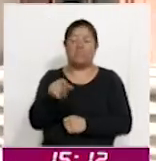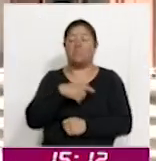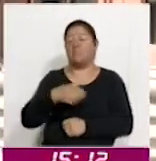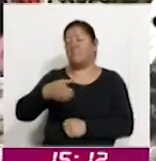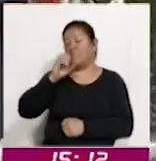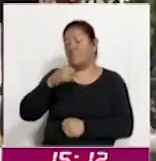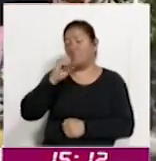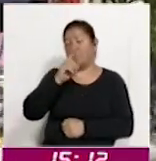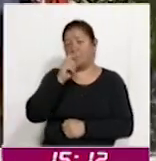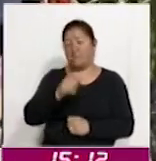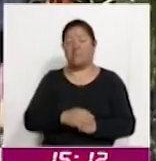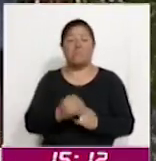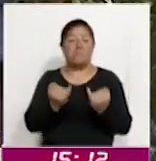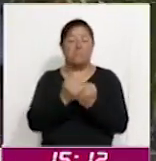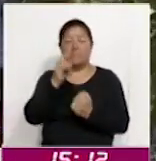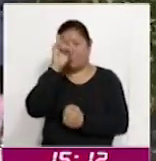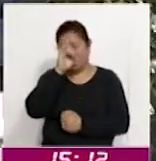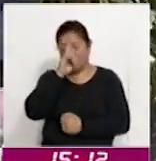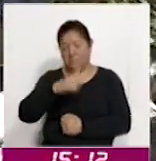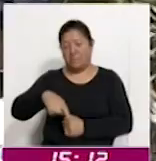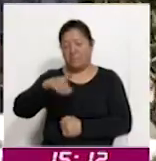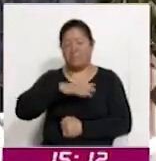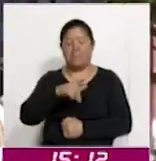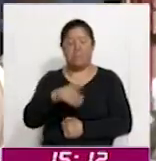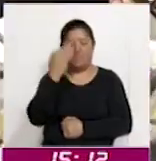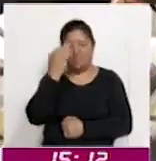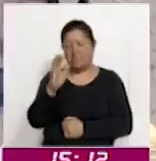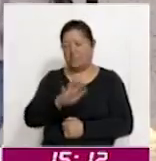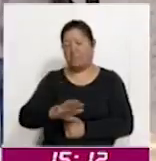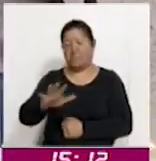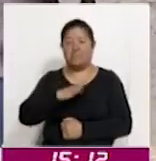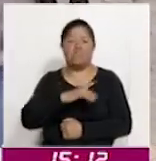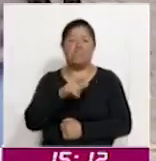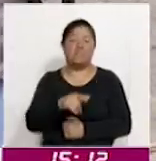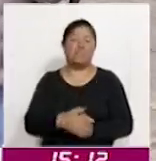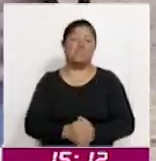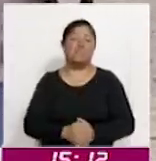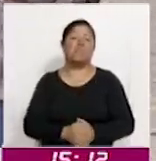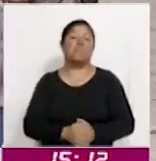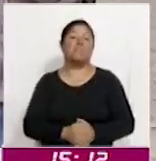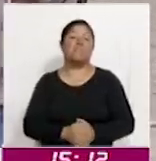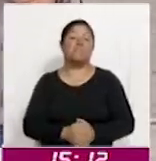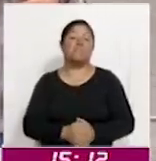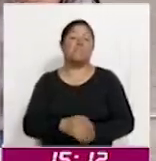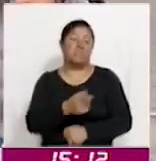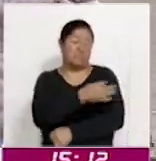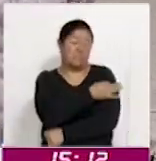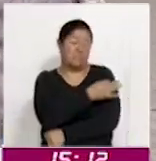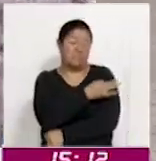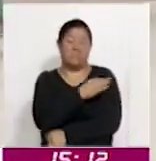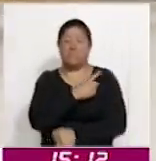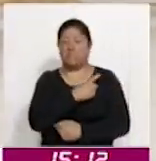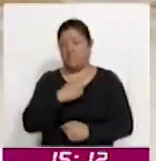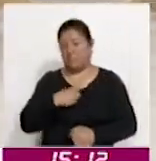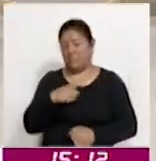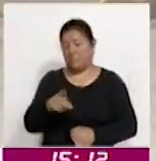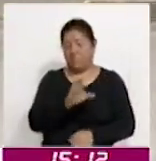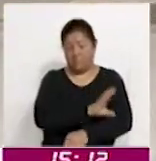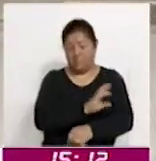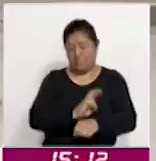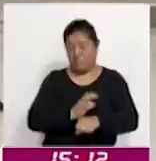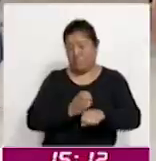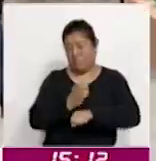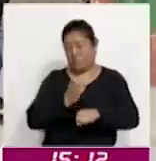Además, recomendó consumir frutos de temporada y tener al día el cuadro básico de vacunación. El coordinador estatal de